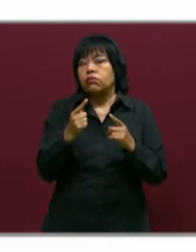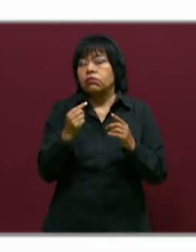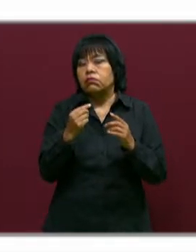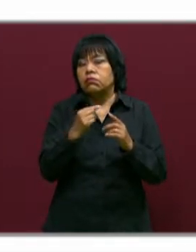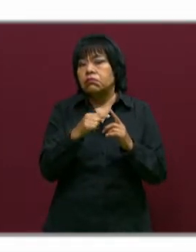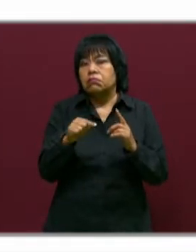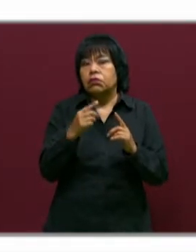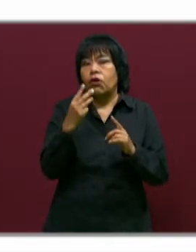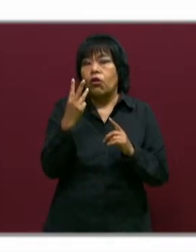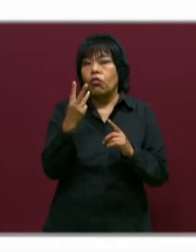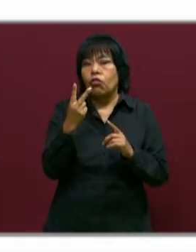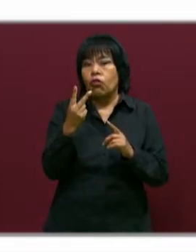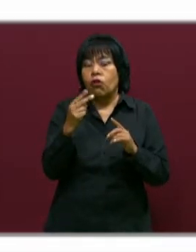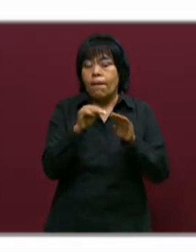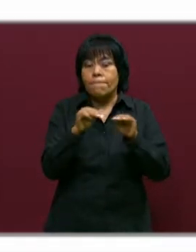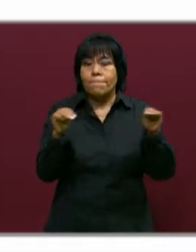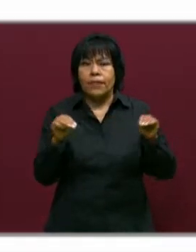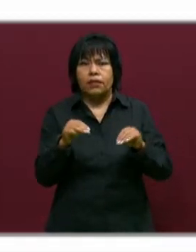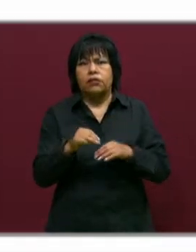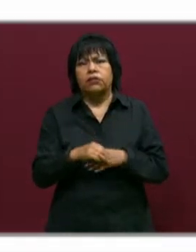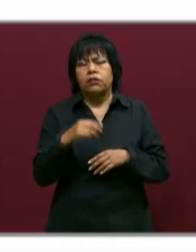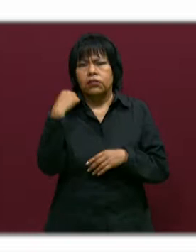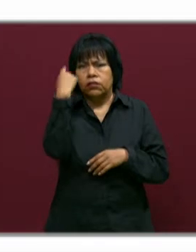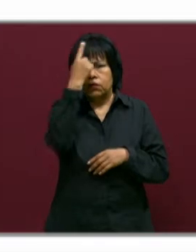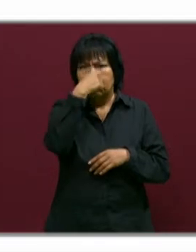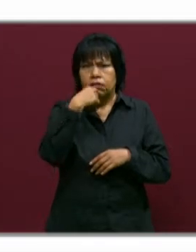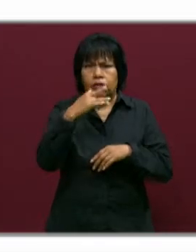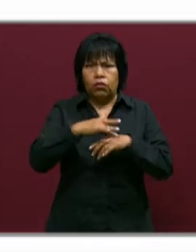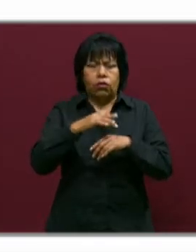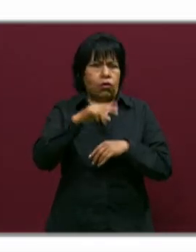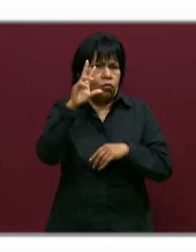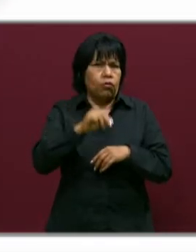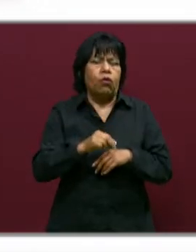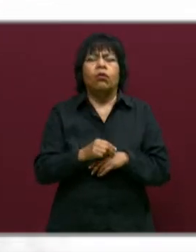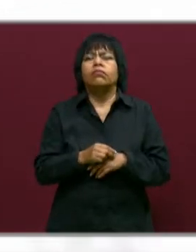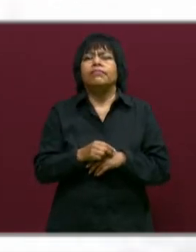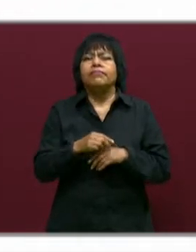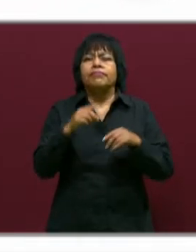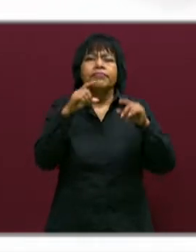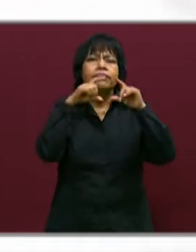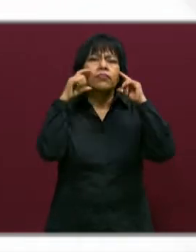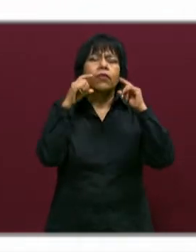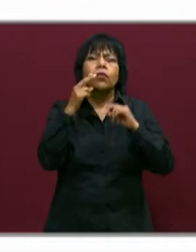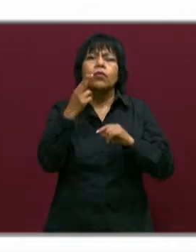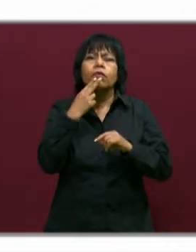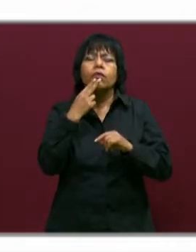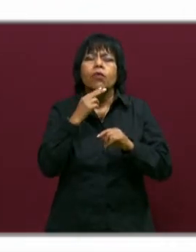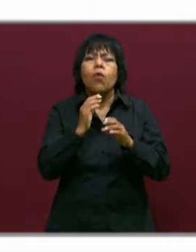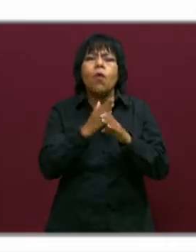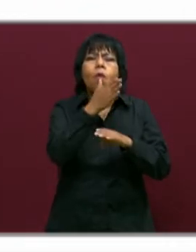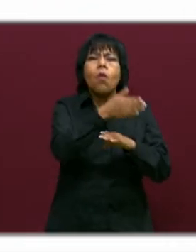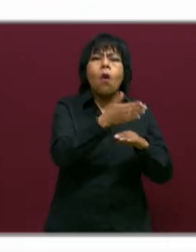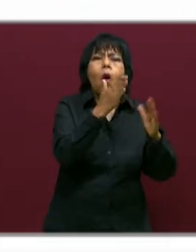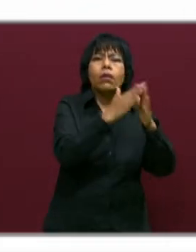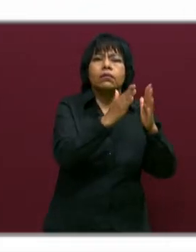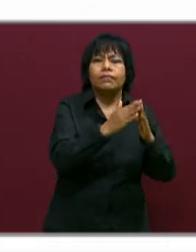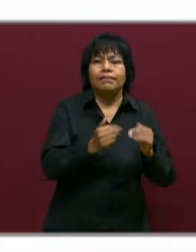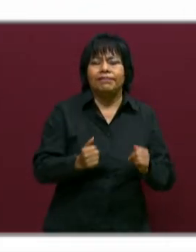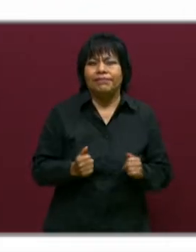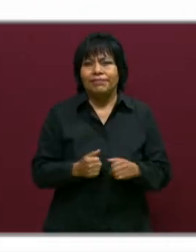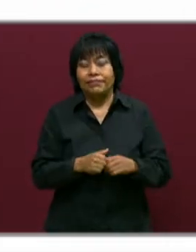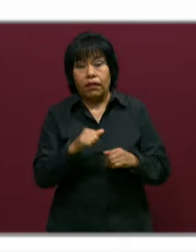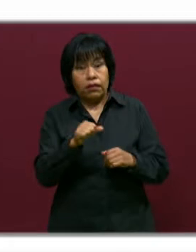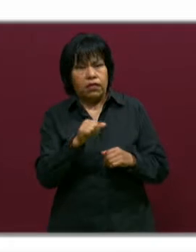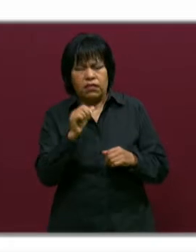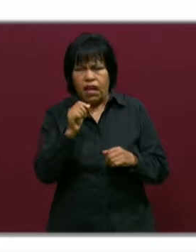o dos metros. No tocarnos la cara y la utilización del cubrebocas cuando vayamos a salir de casa. Y